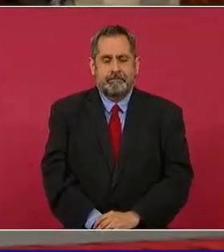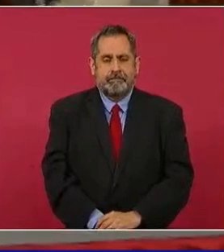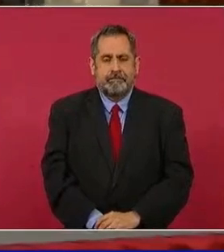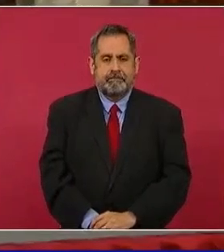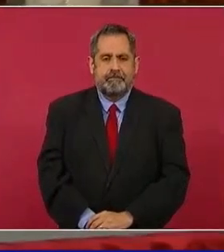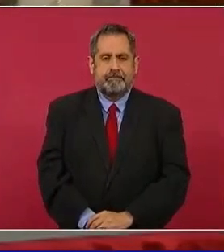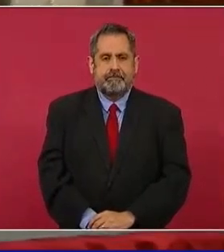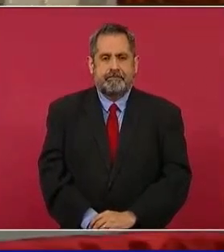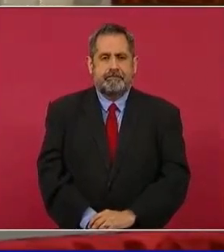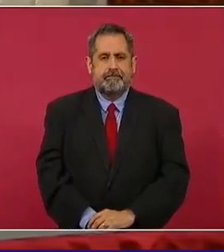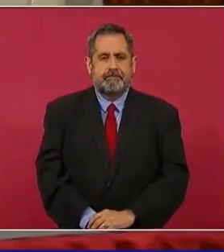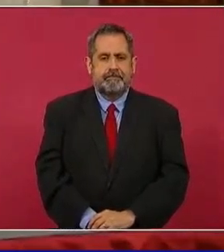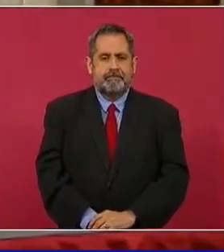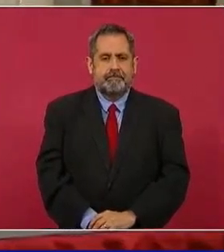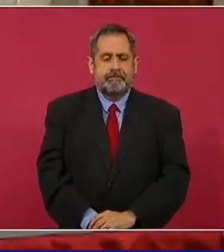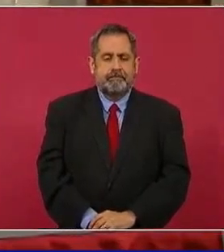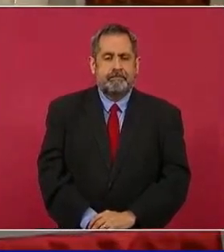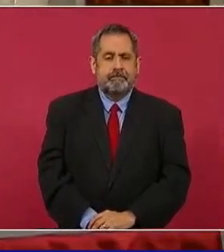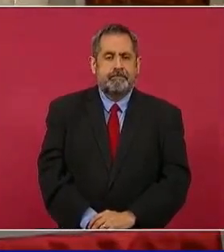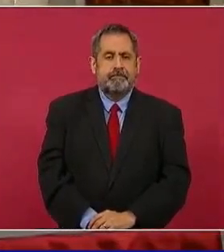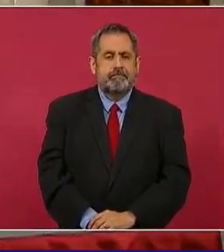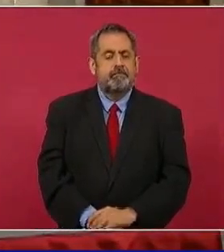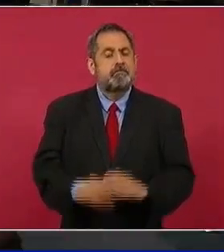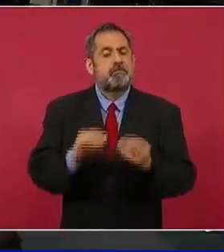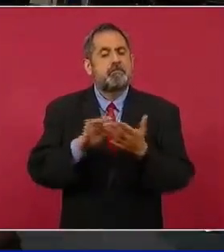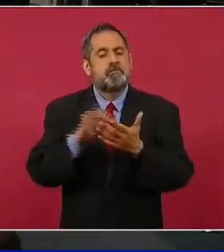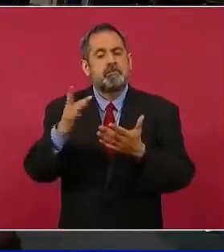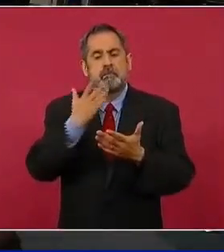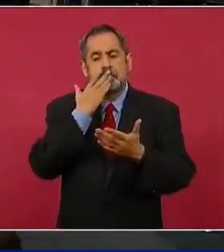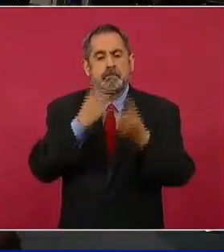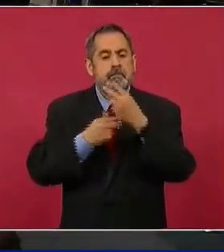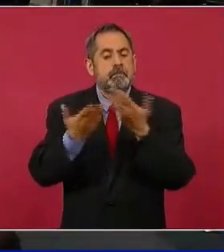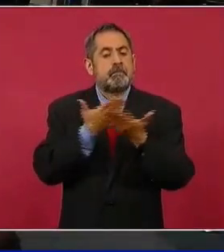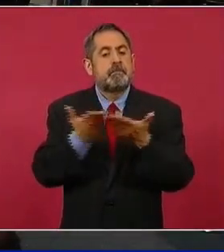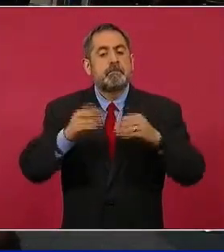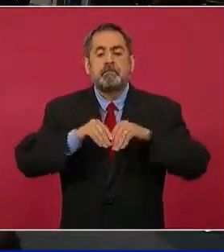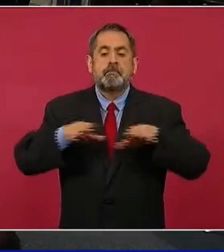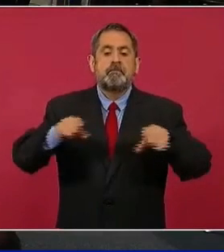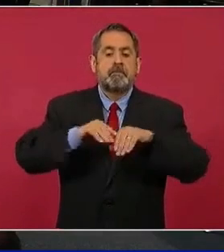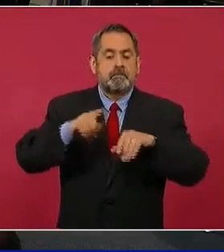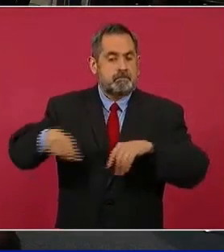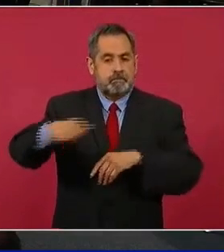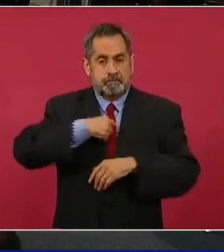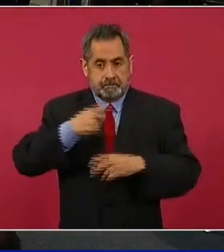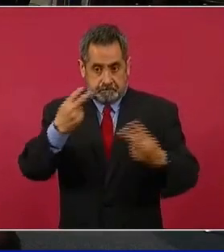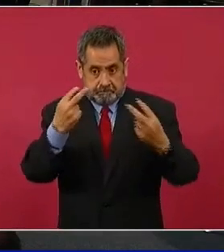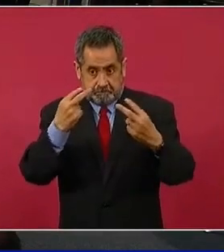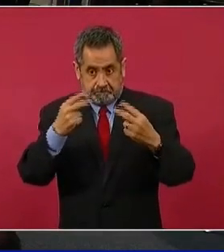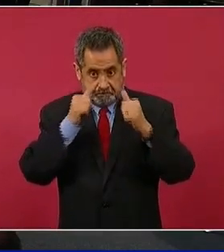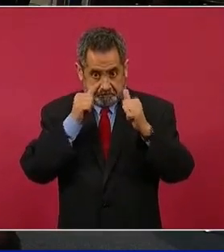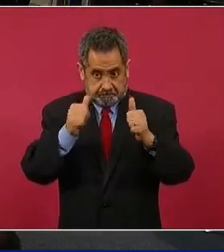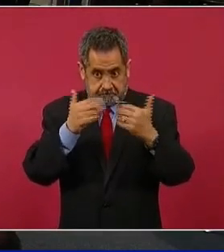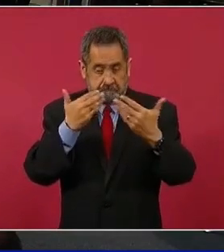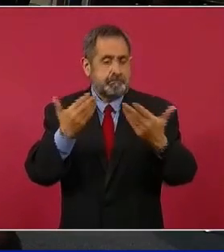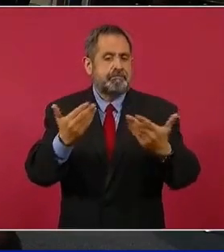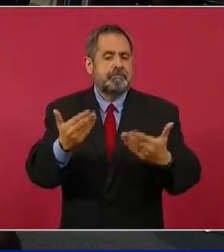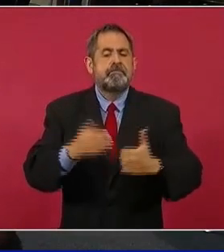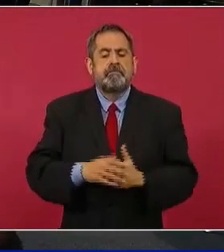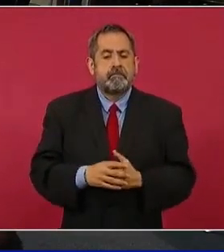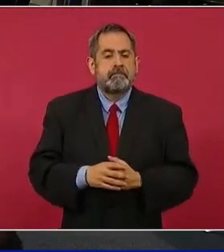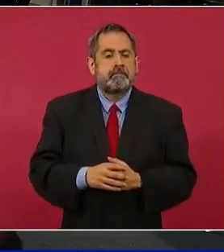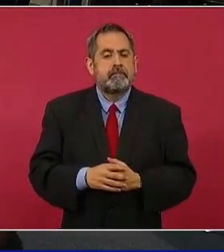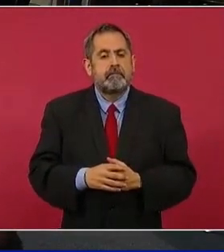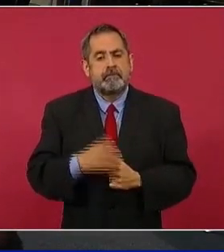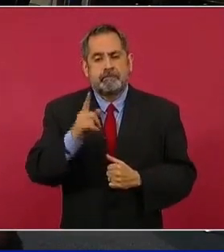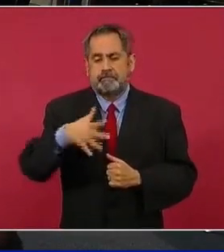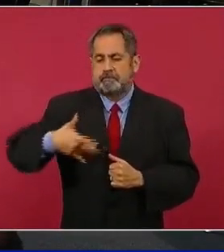Muchísimas gracias, bienvenidos medios de comunicación a los que nos escuchan. Como ya lo comentó